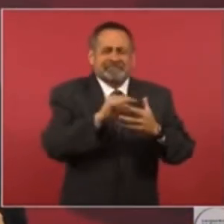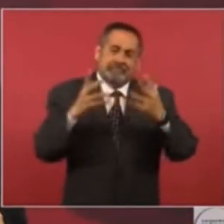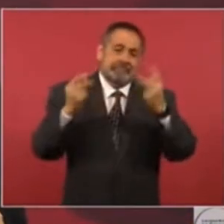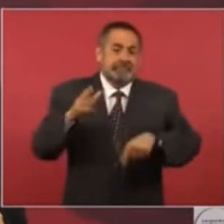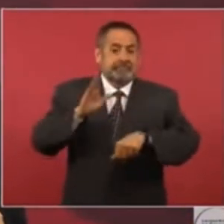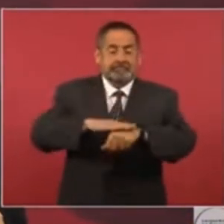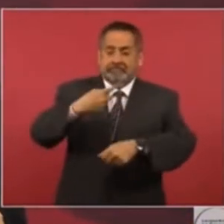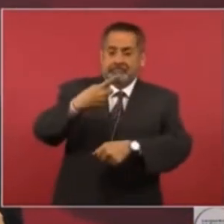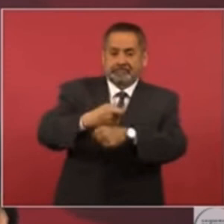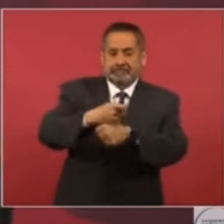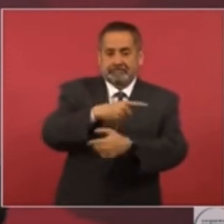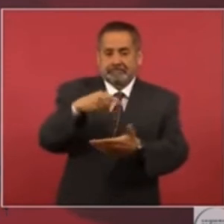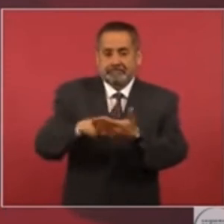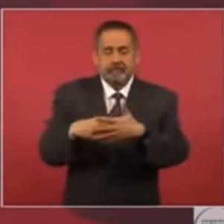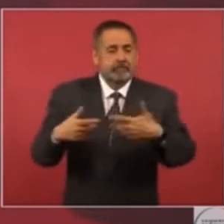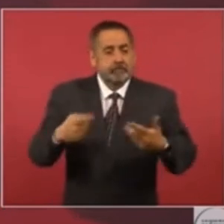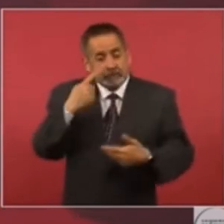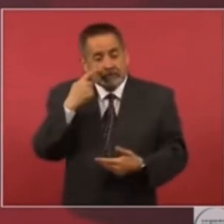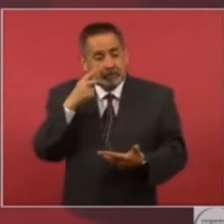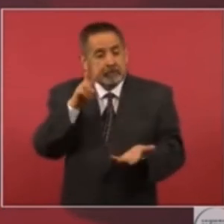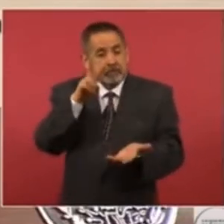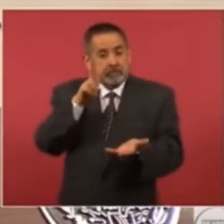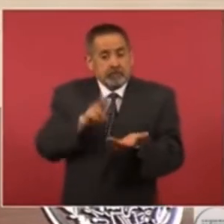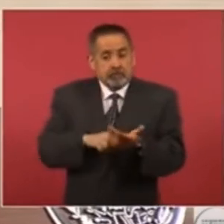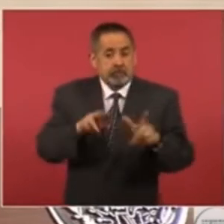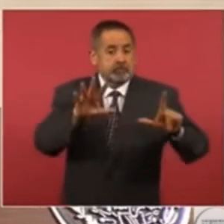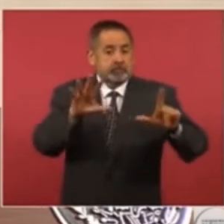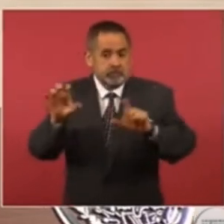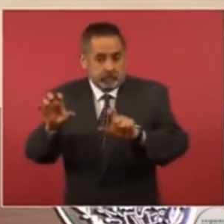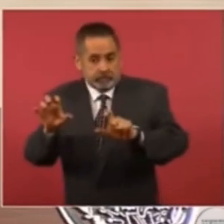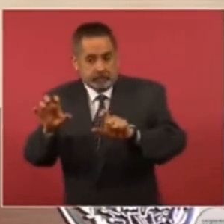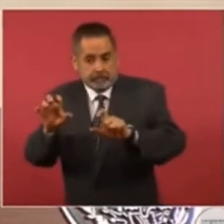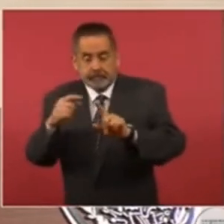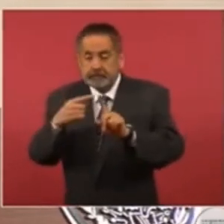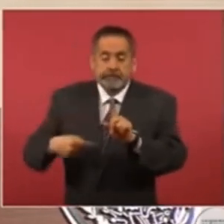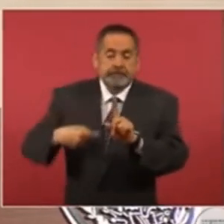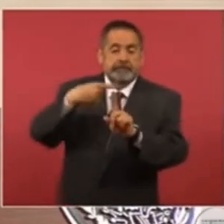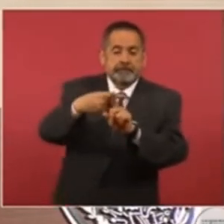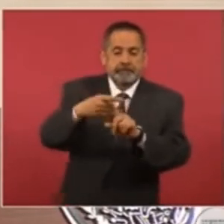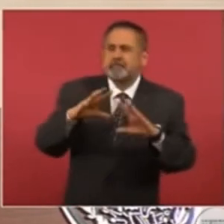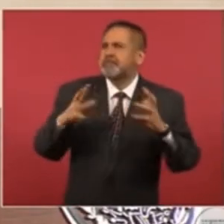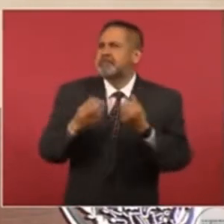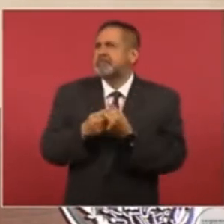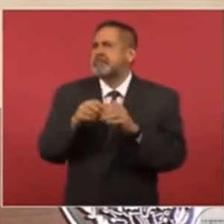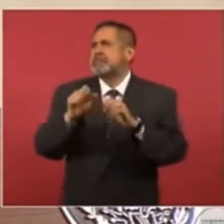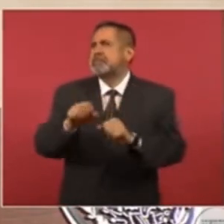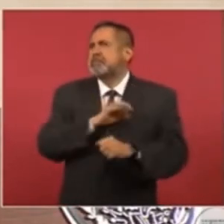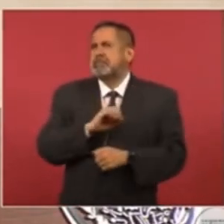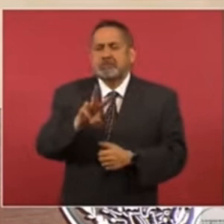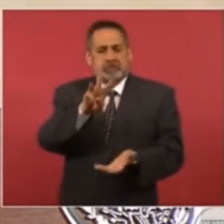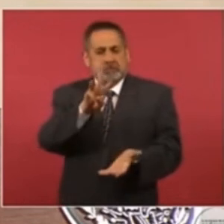porque son dos mil setecientas, más las que ya existían, casi tres mil.